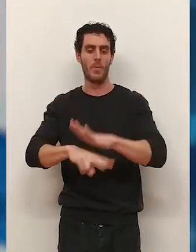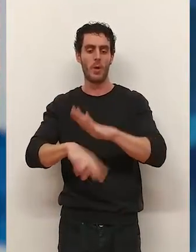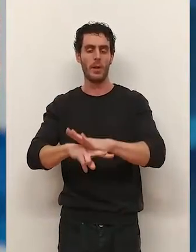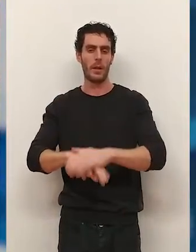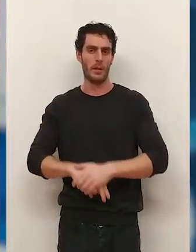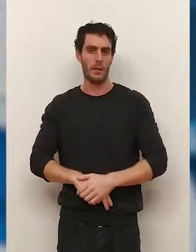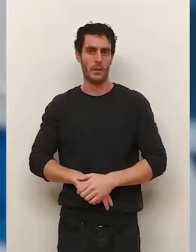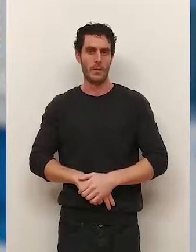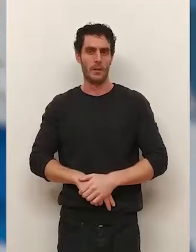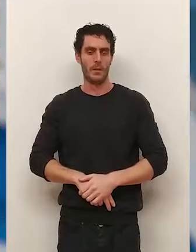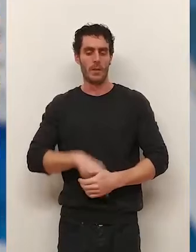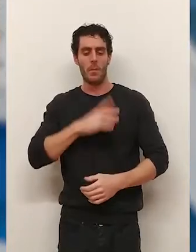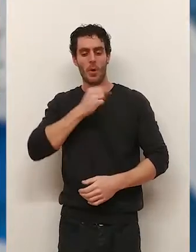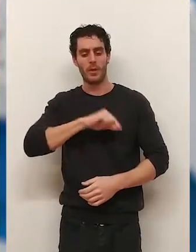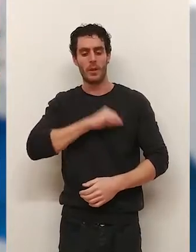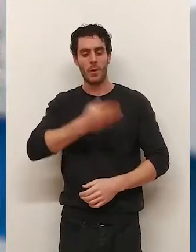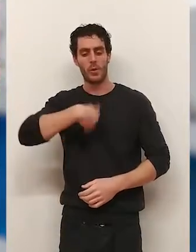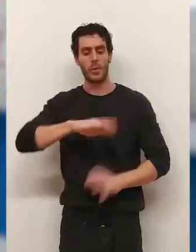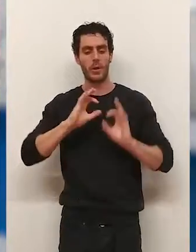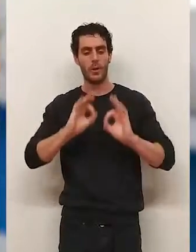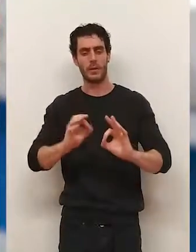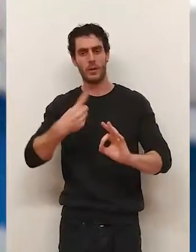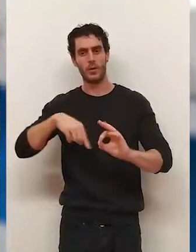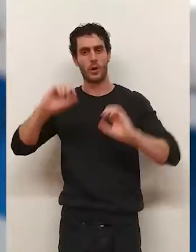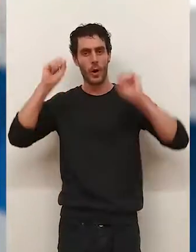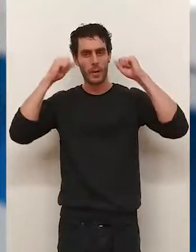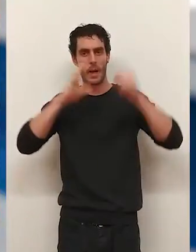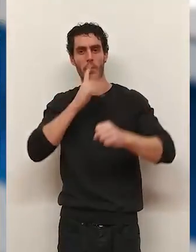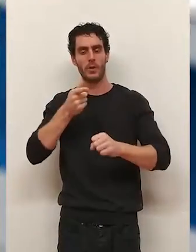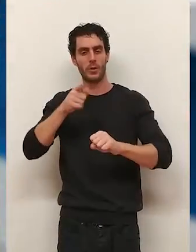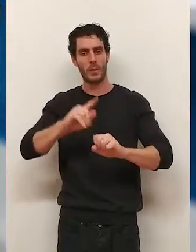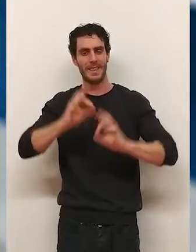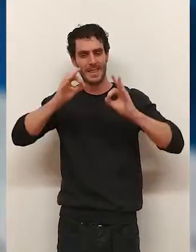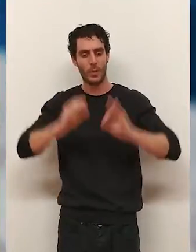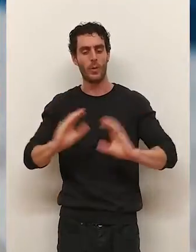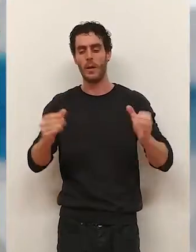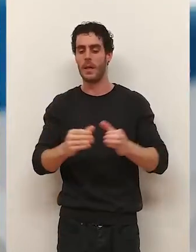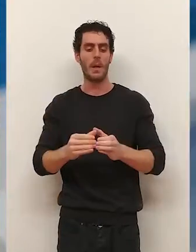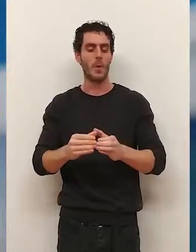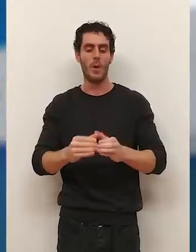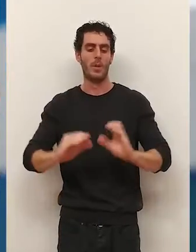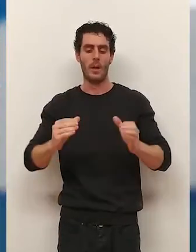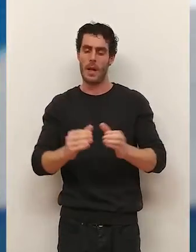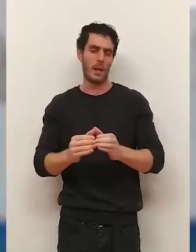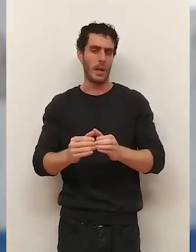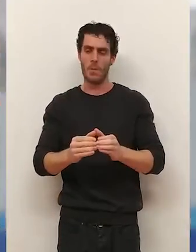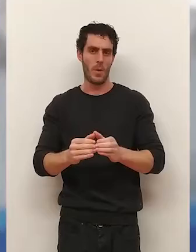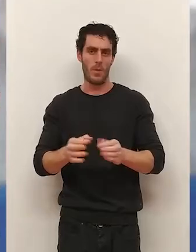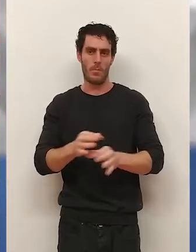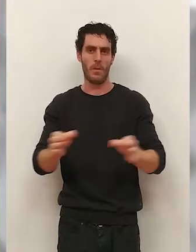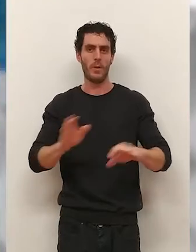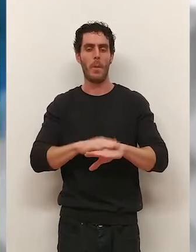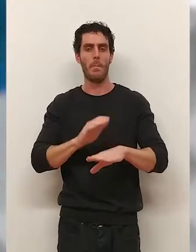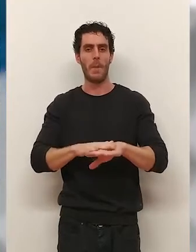futbolística porque es como lo sentimos, es para lo que entrenamos y el equipo seguro que estará con todo en su sitio para